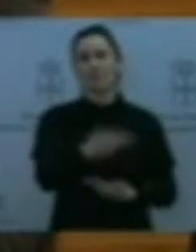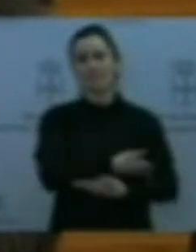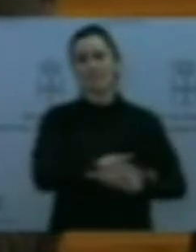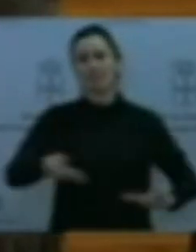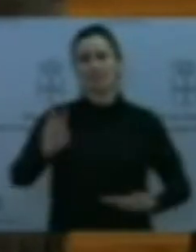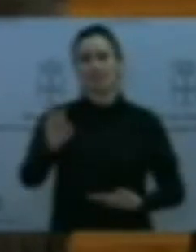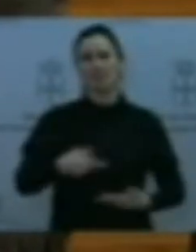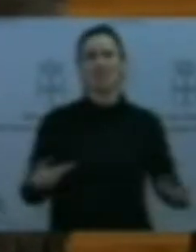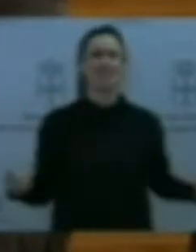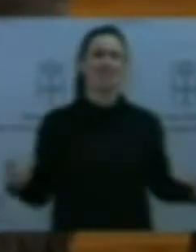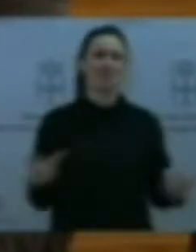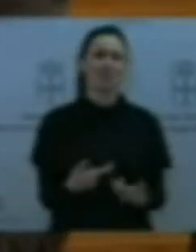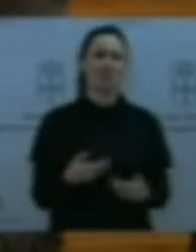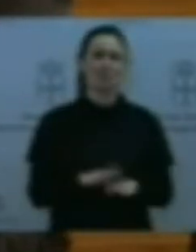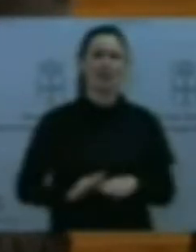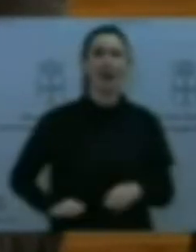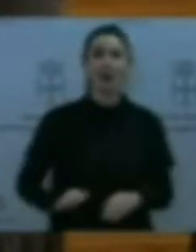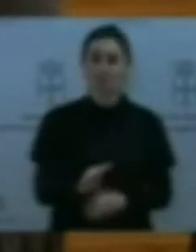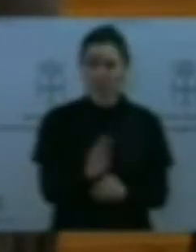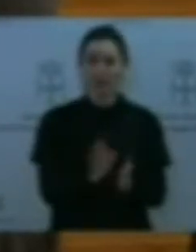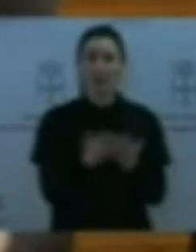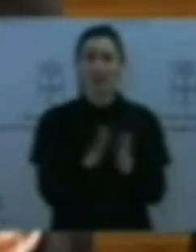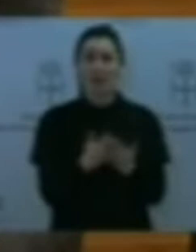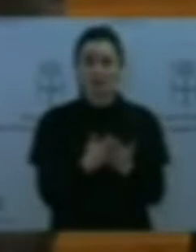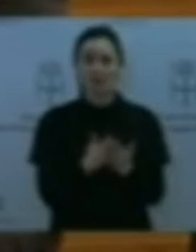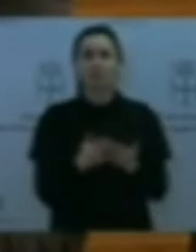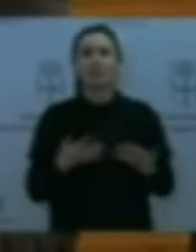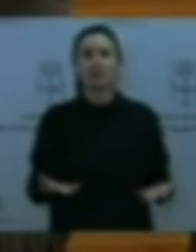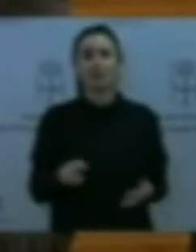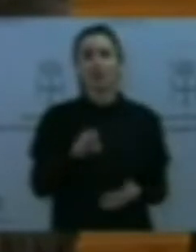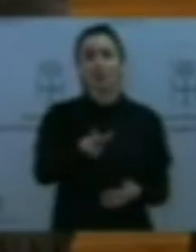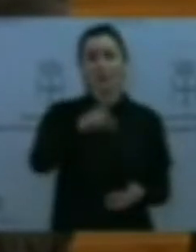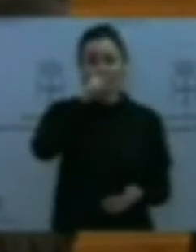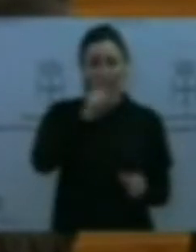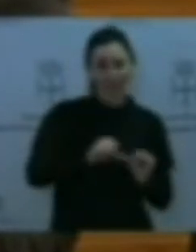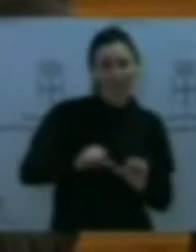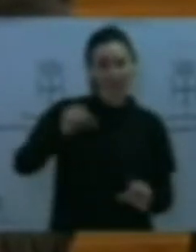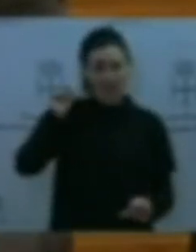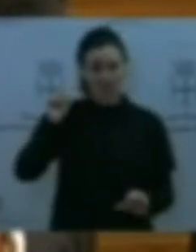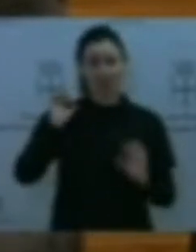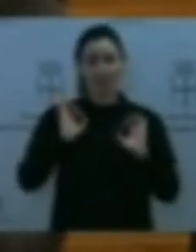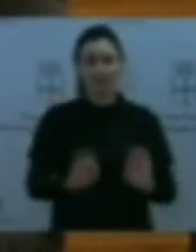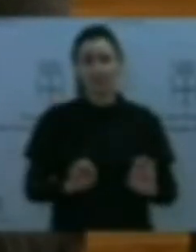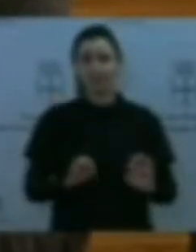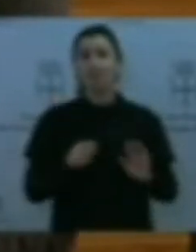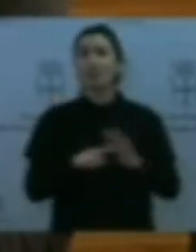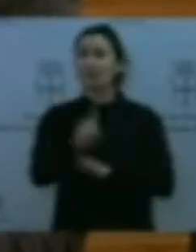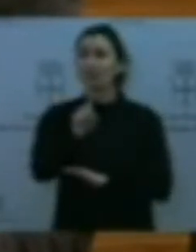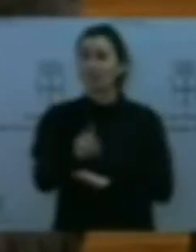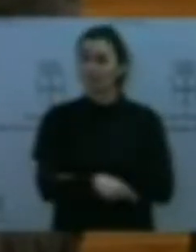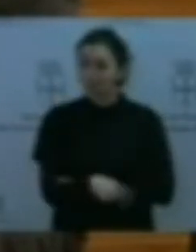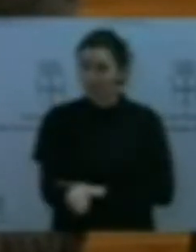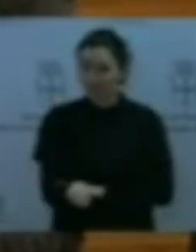millones de euros en los últimos 12 años, para ser más exactos. ¿Eso es progresismo? ¿Eso es progresismo?